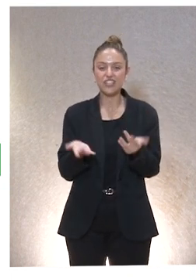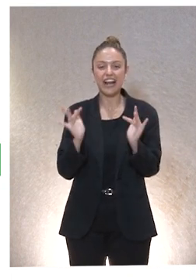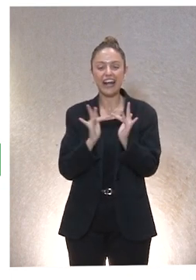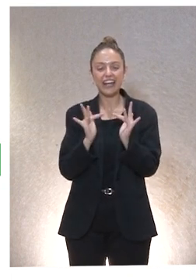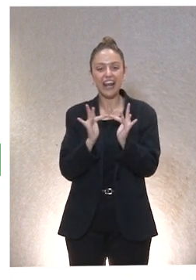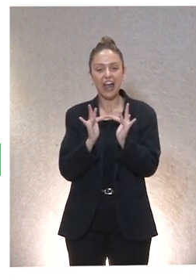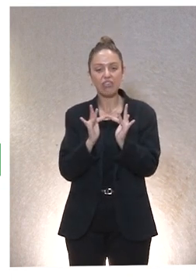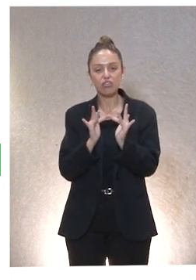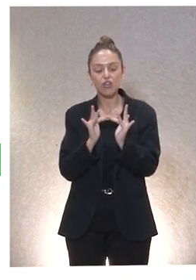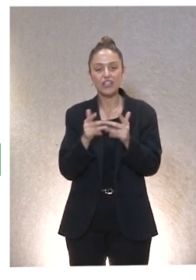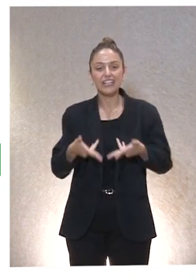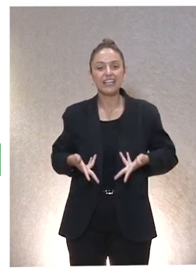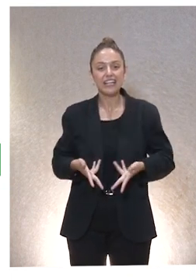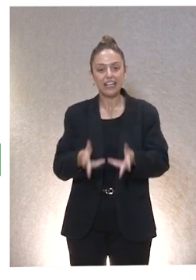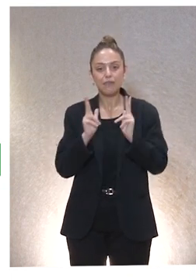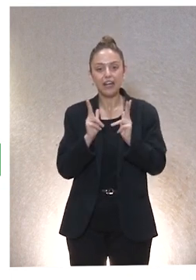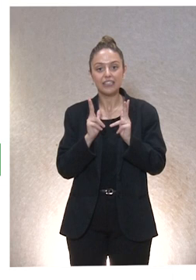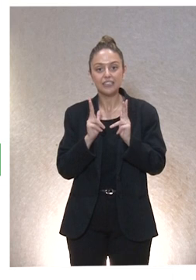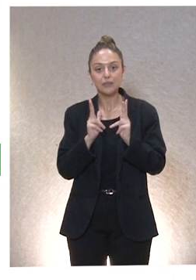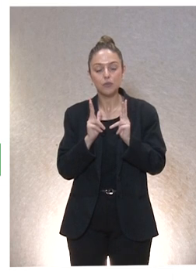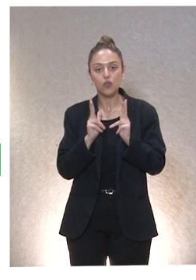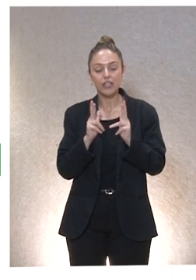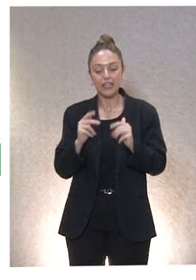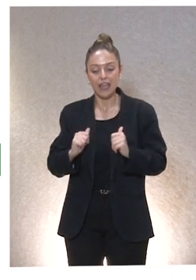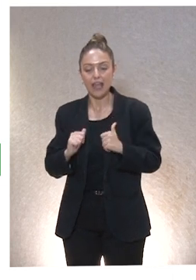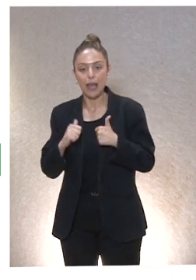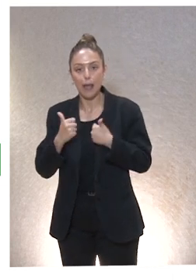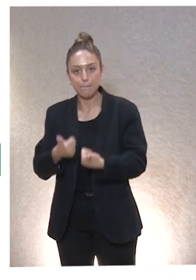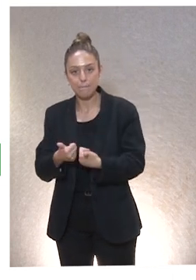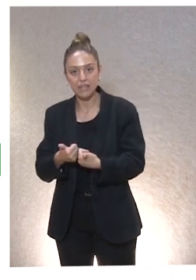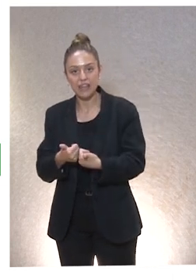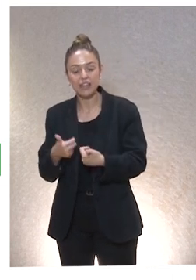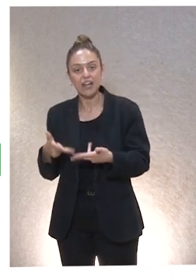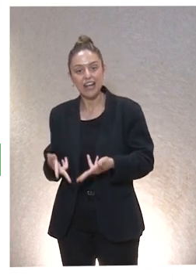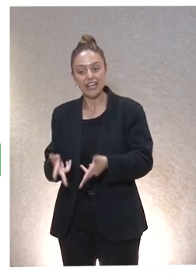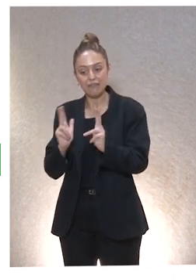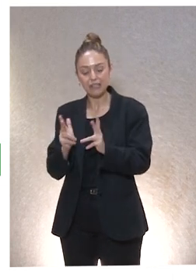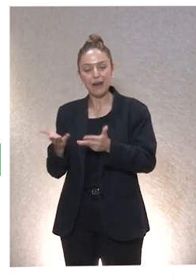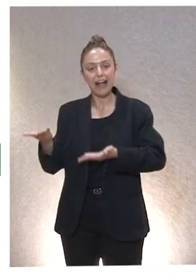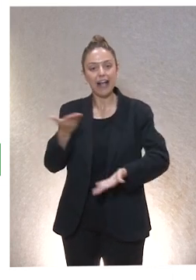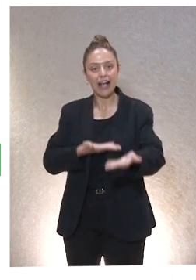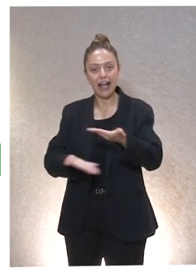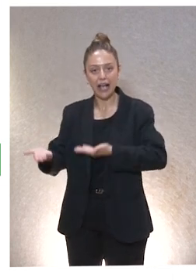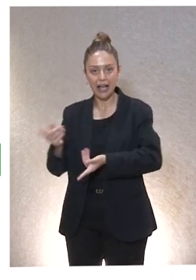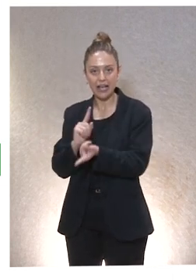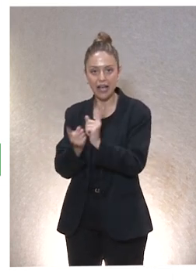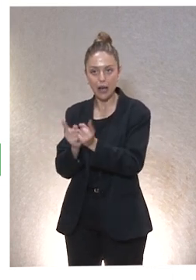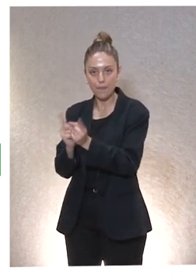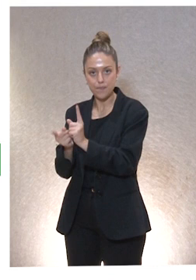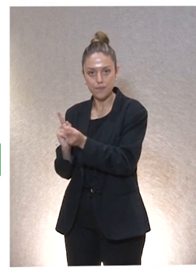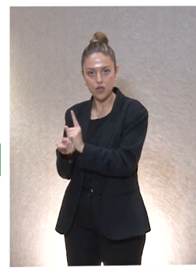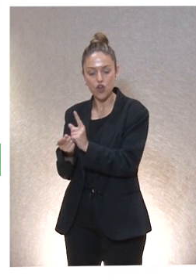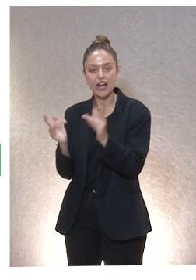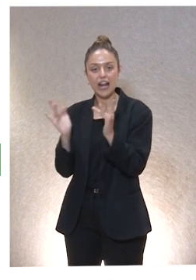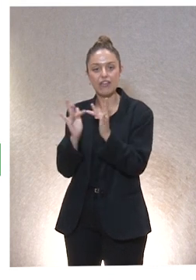Está saliendo el liberalismo y está saliendo el capitalismo. Pues relaciones de intercambio de bienes y, en cualquier caso, relaciones contractuales.